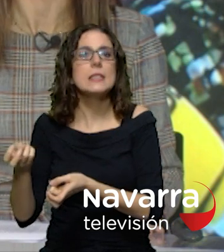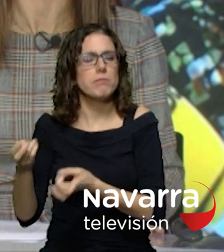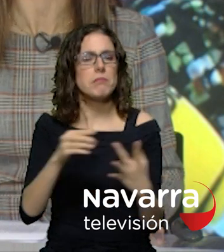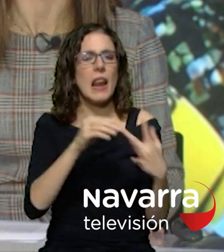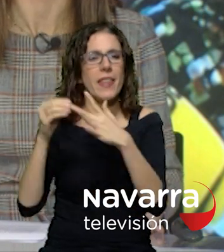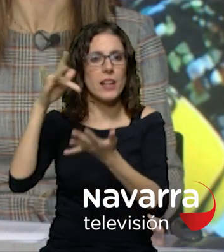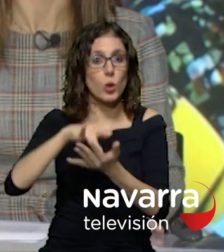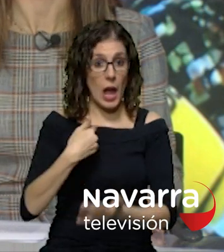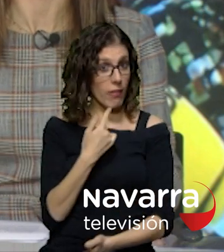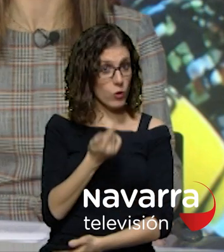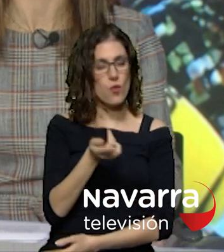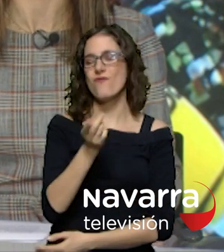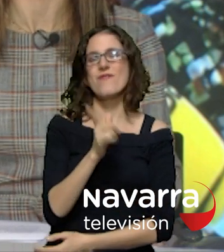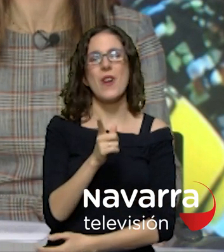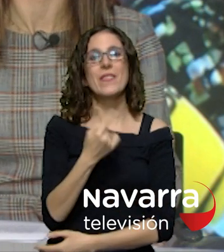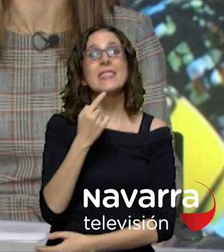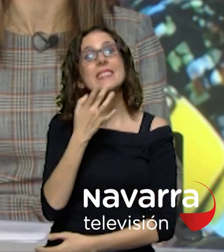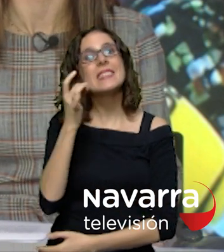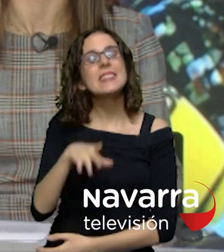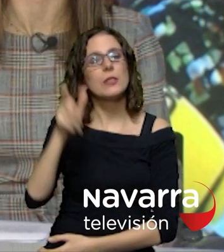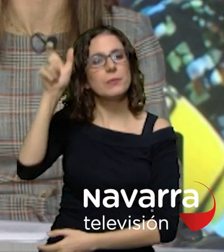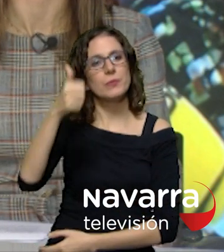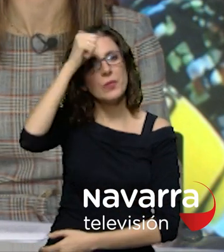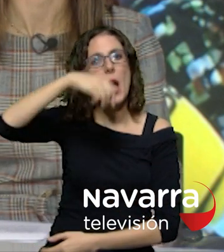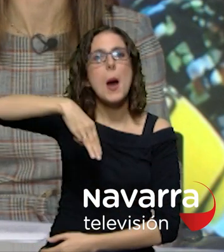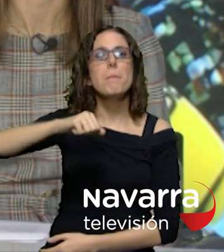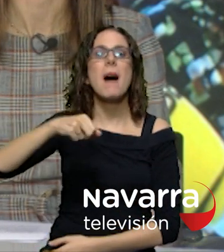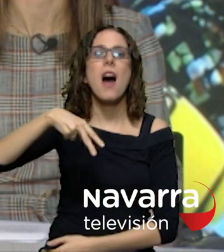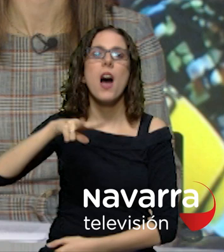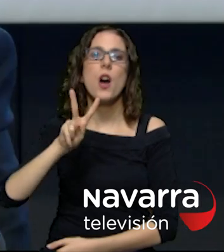de un grupo empresarial líder de energías renovables y aeronáutica